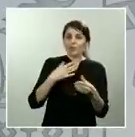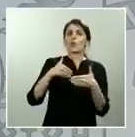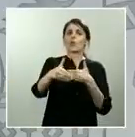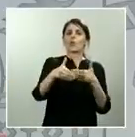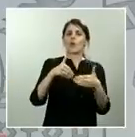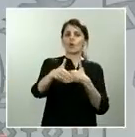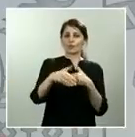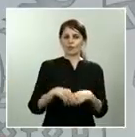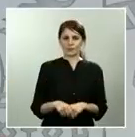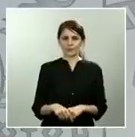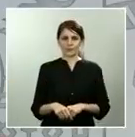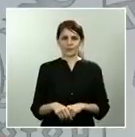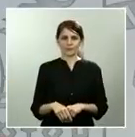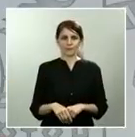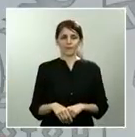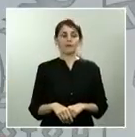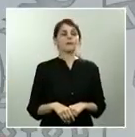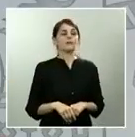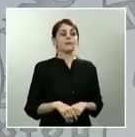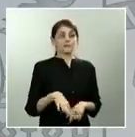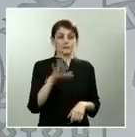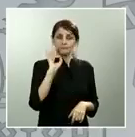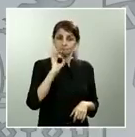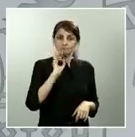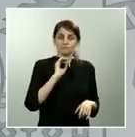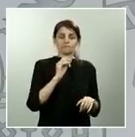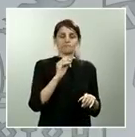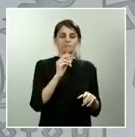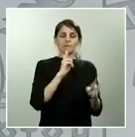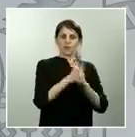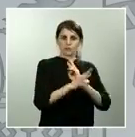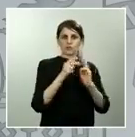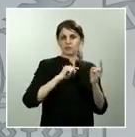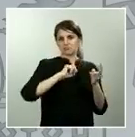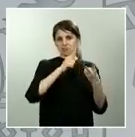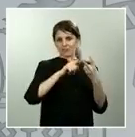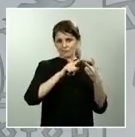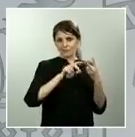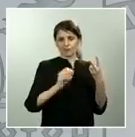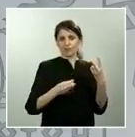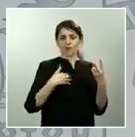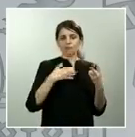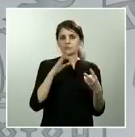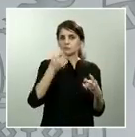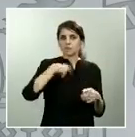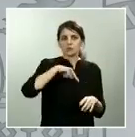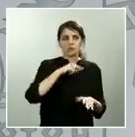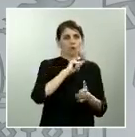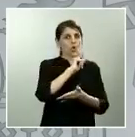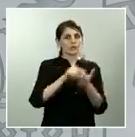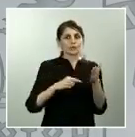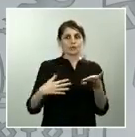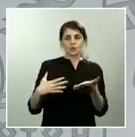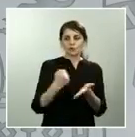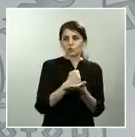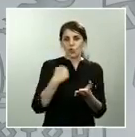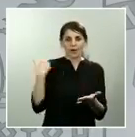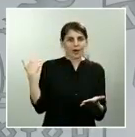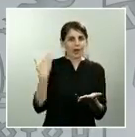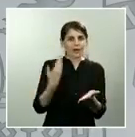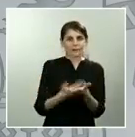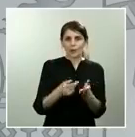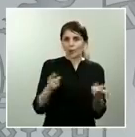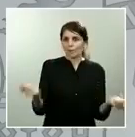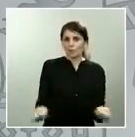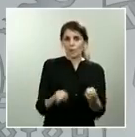final. Evidentemente, el gobierno publicará o está publicando todos los contratos que se puedan estar haciendo en este periodo de